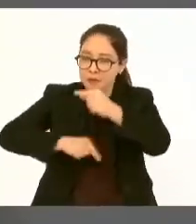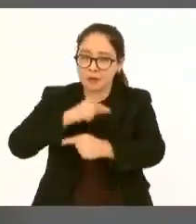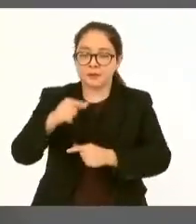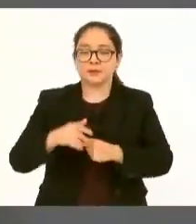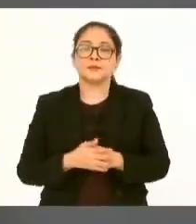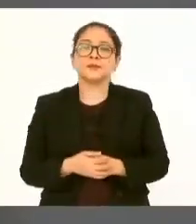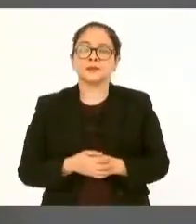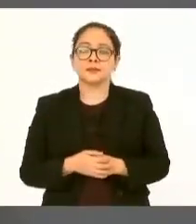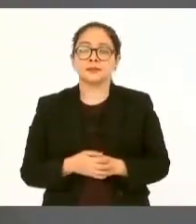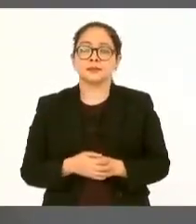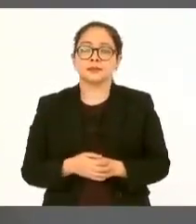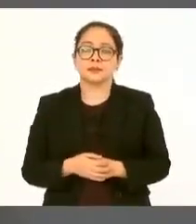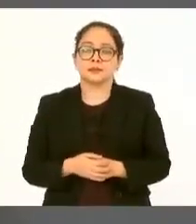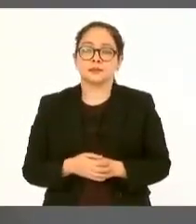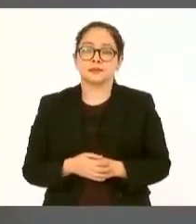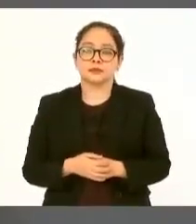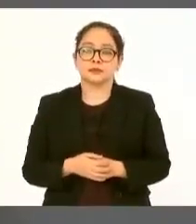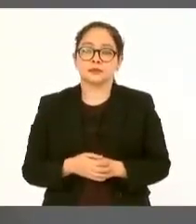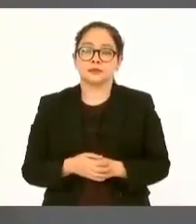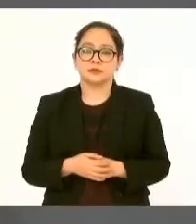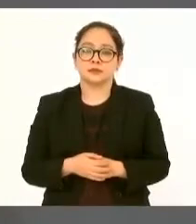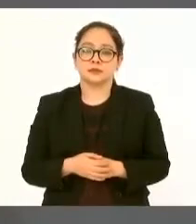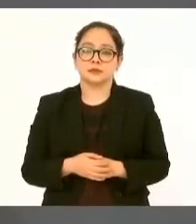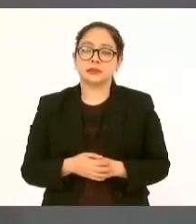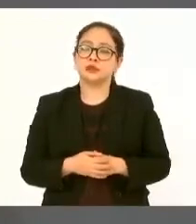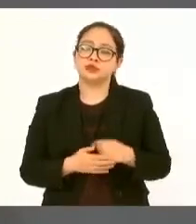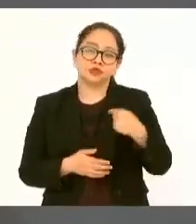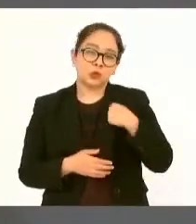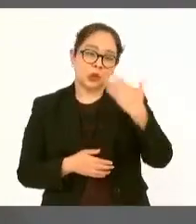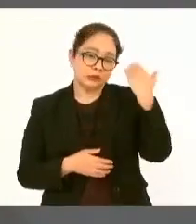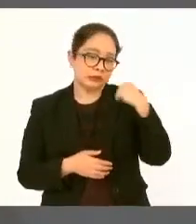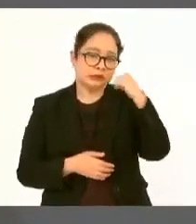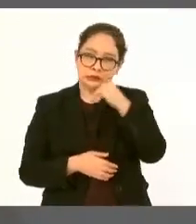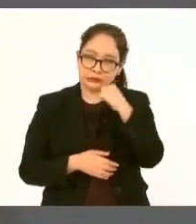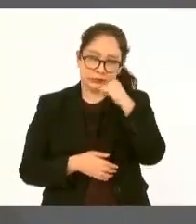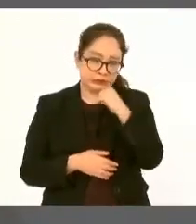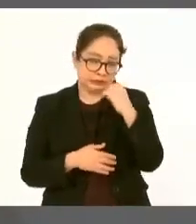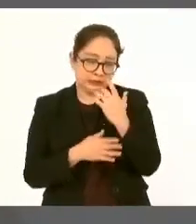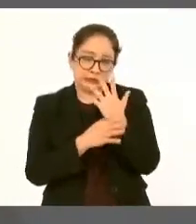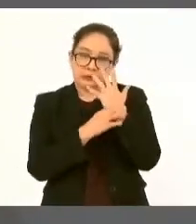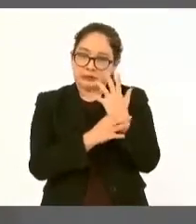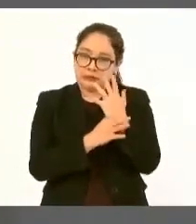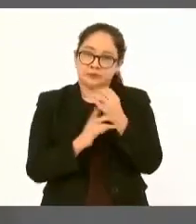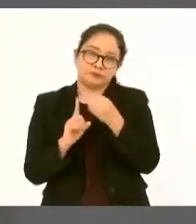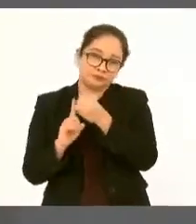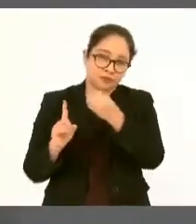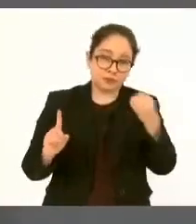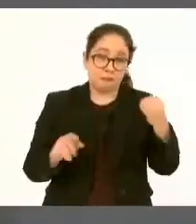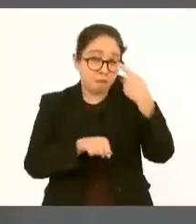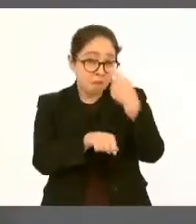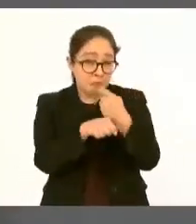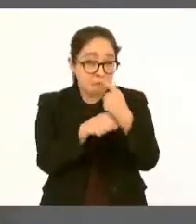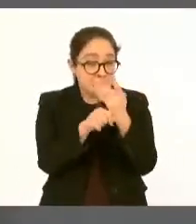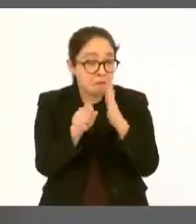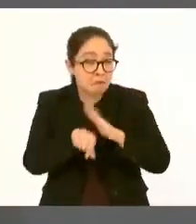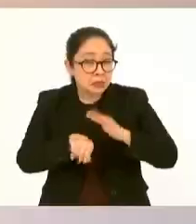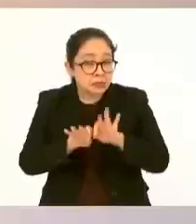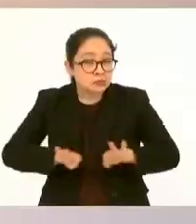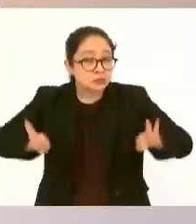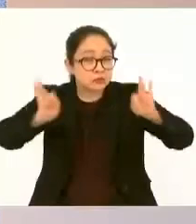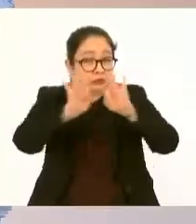primero los de abajo, primero los pobres, en la pirámide poblacional